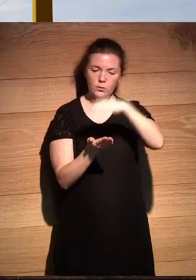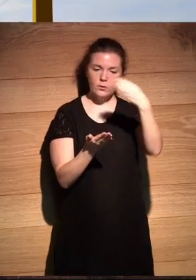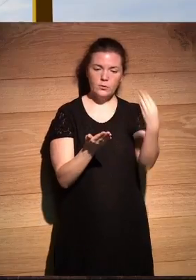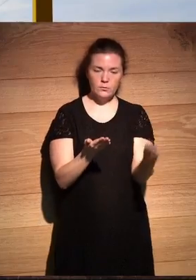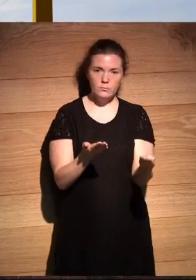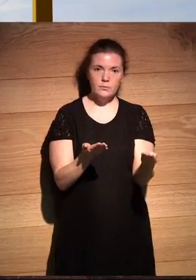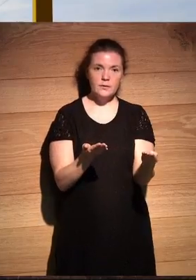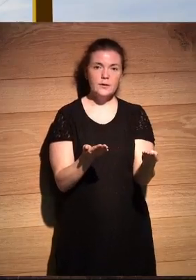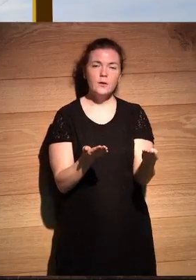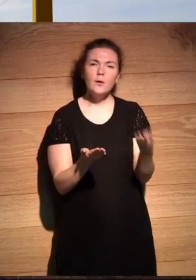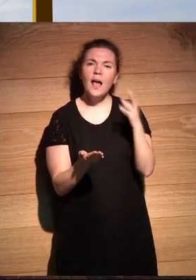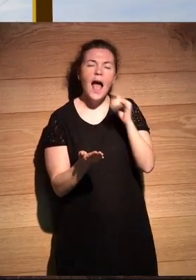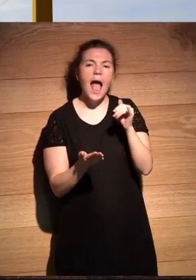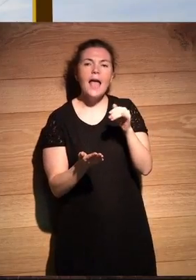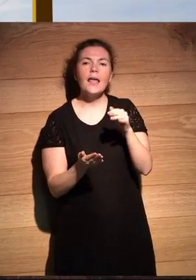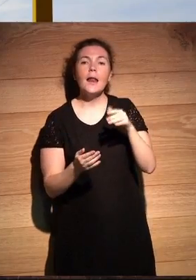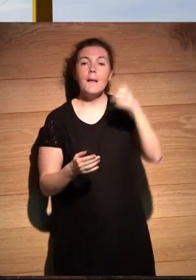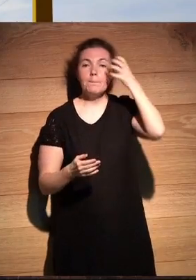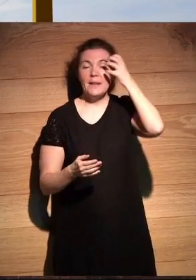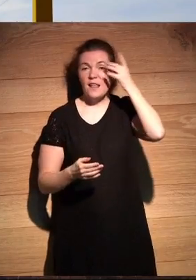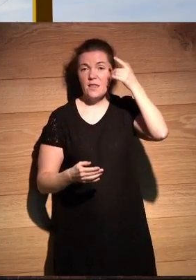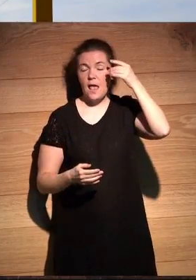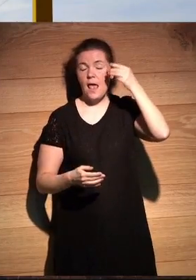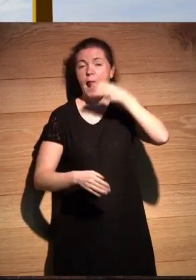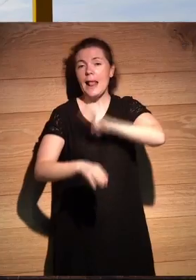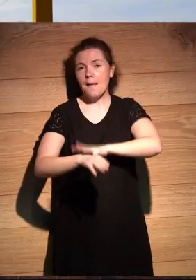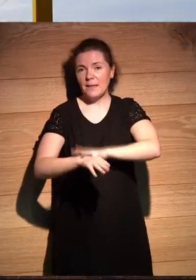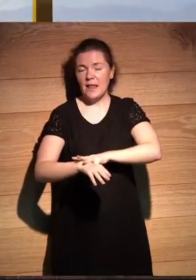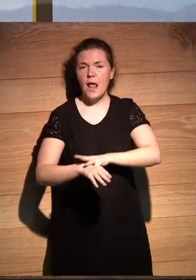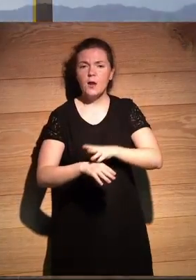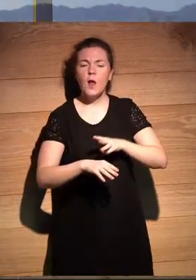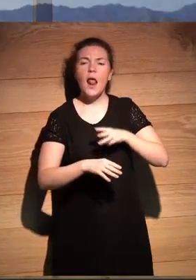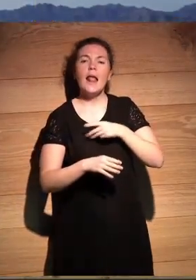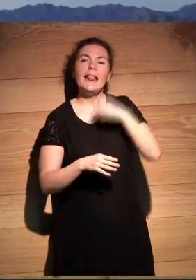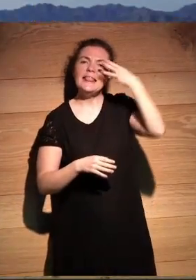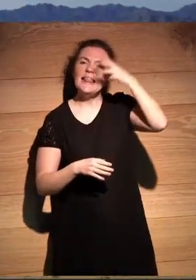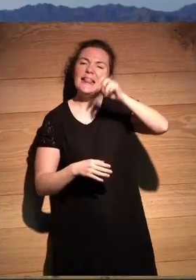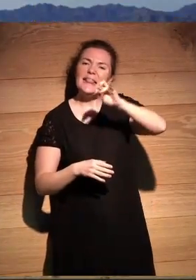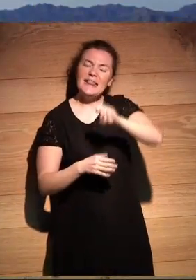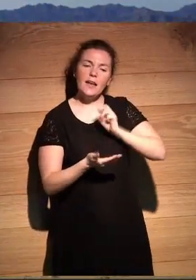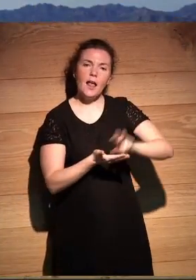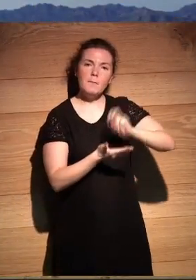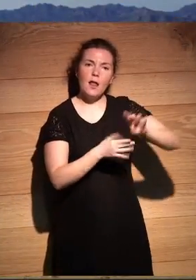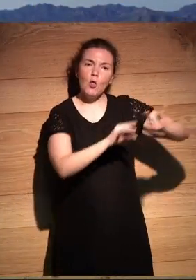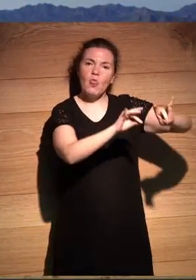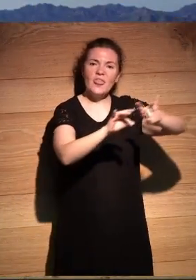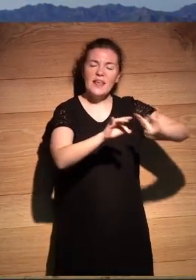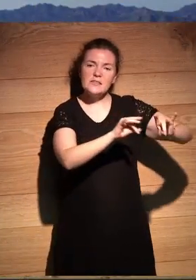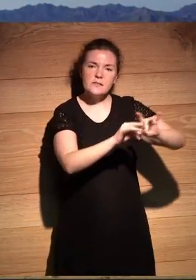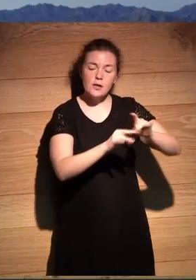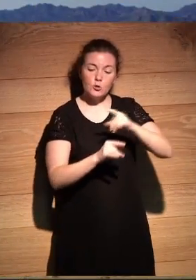viñeta a toda página donde están Haddock y Tintín como caminando por un desierto gigantesco muy pequeñitos muriendo de sed